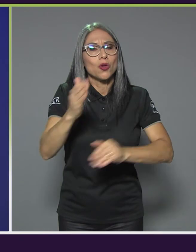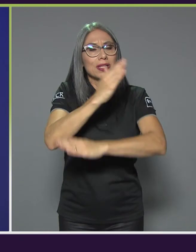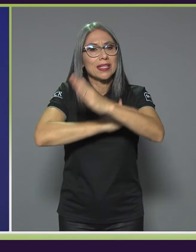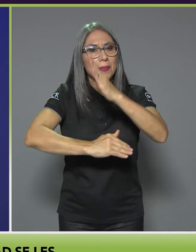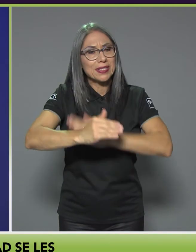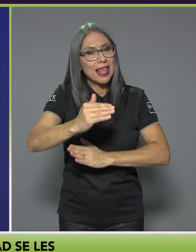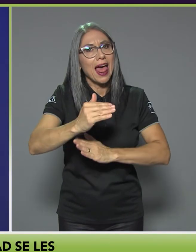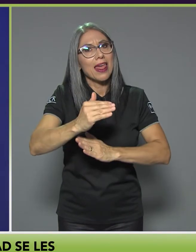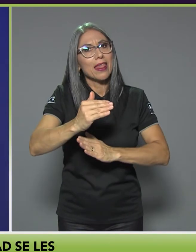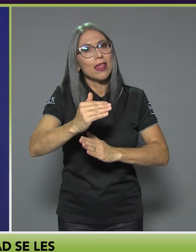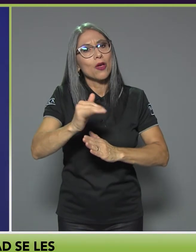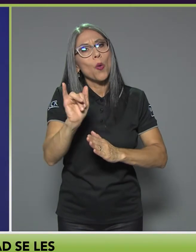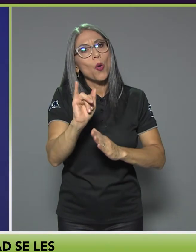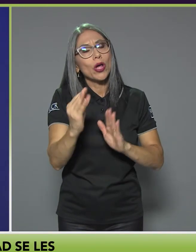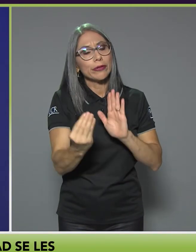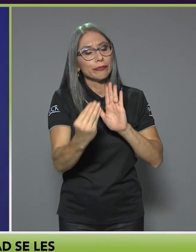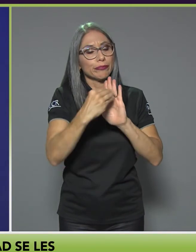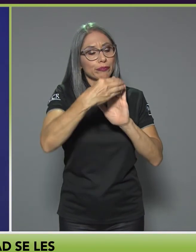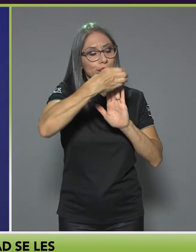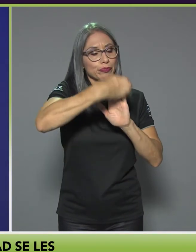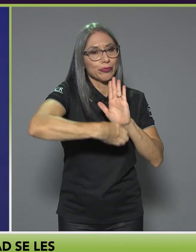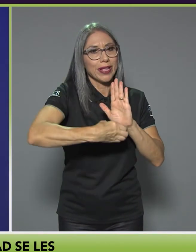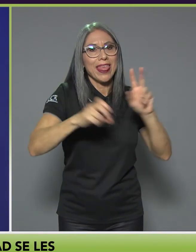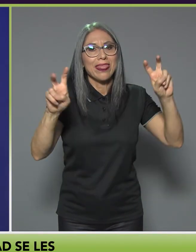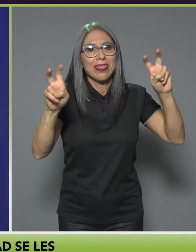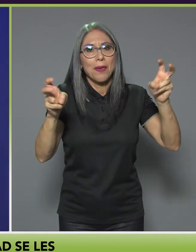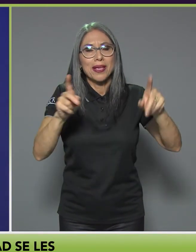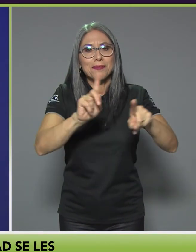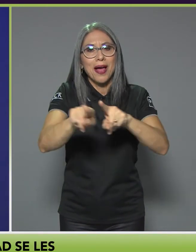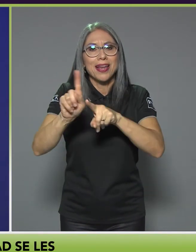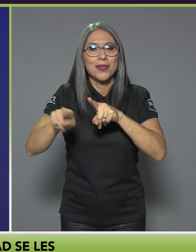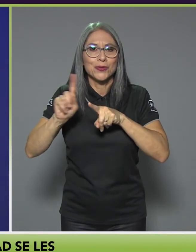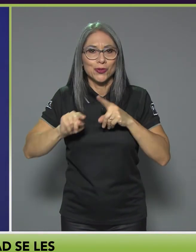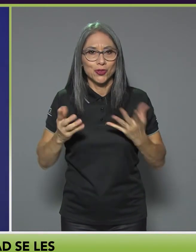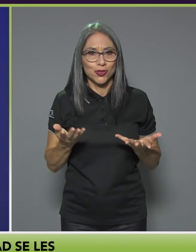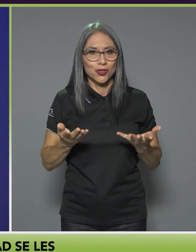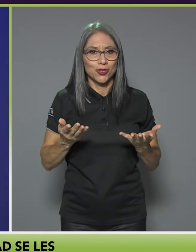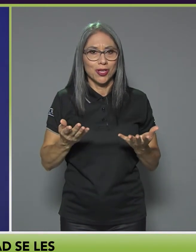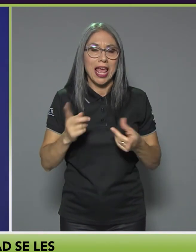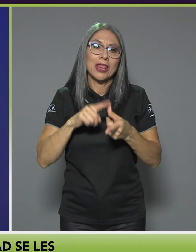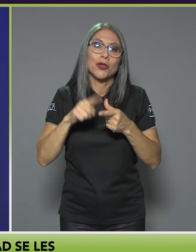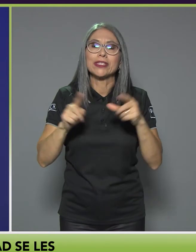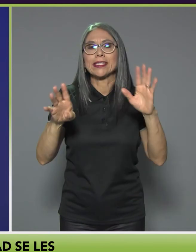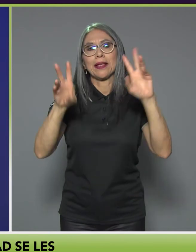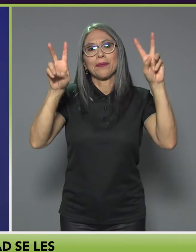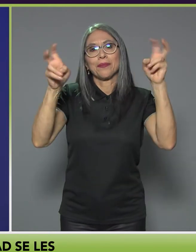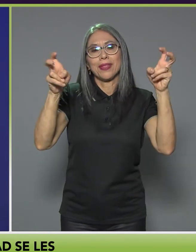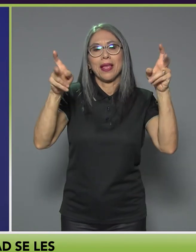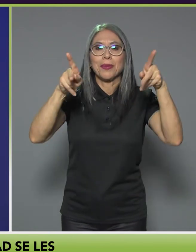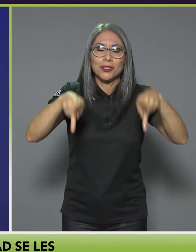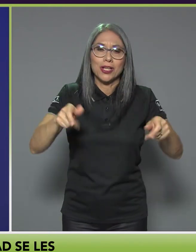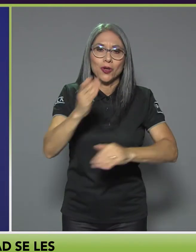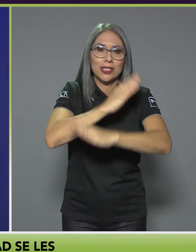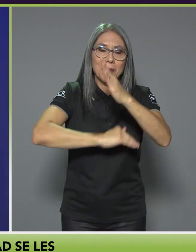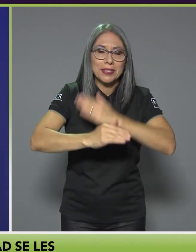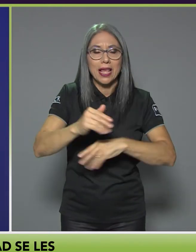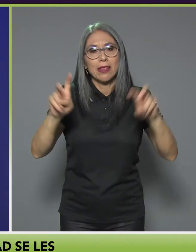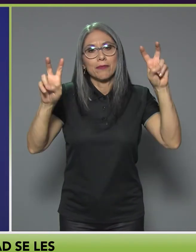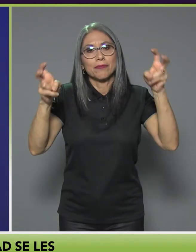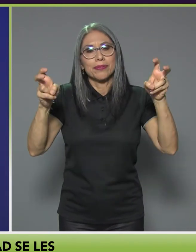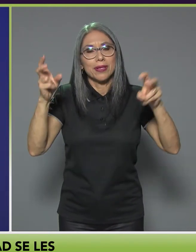por así decirlo, de temas varios. Entonces tenemos personas con discapacidad, población indígena, población